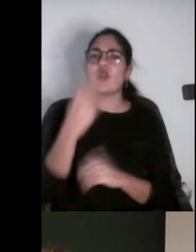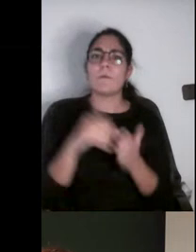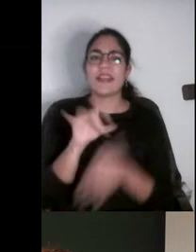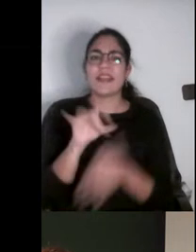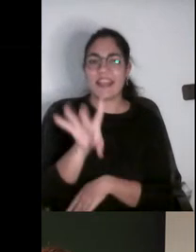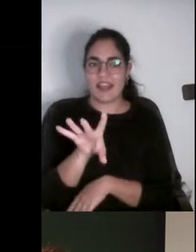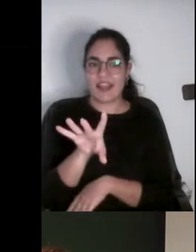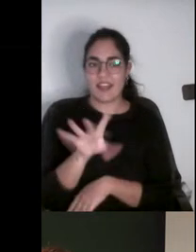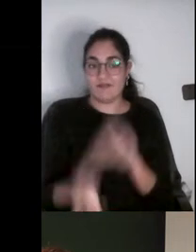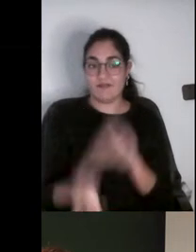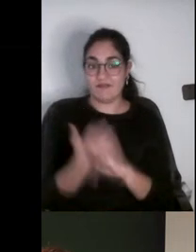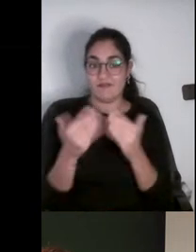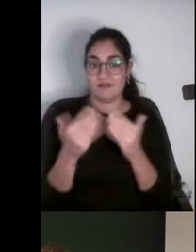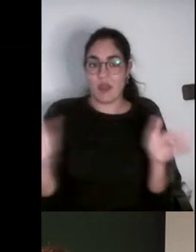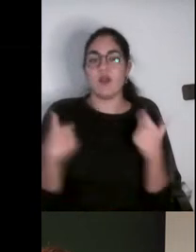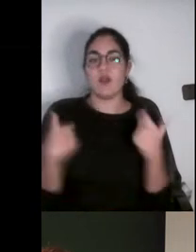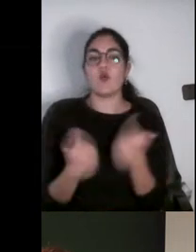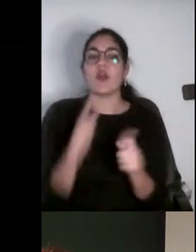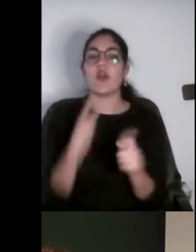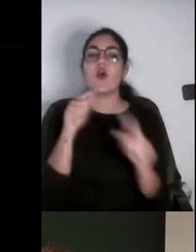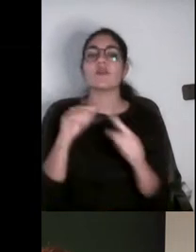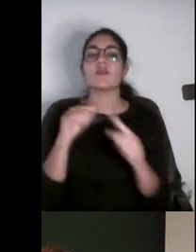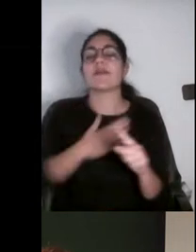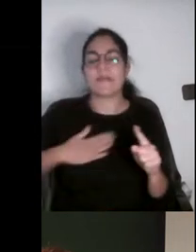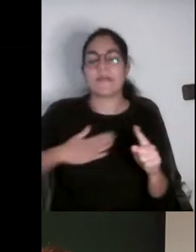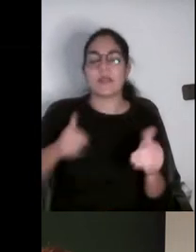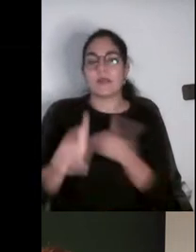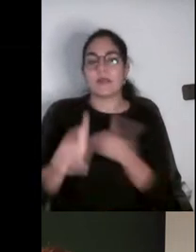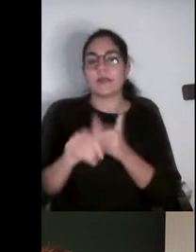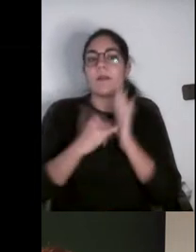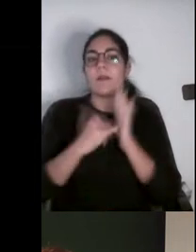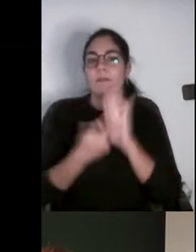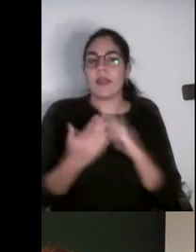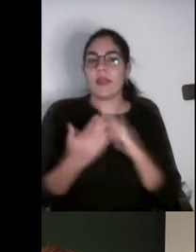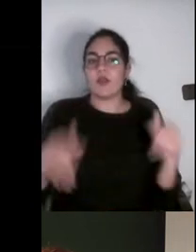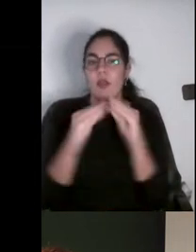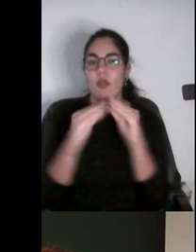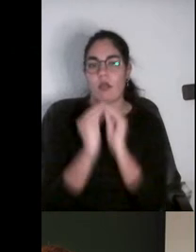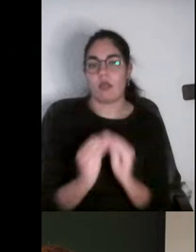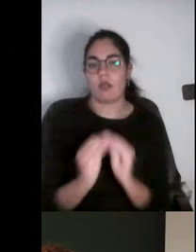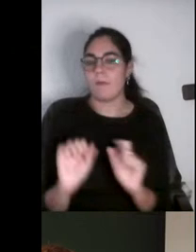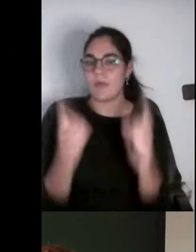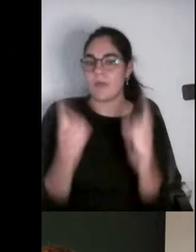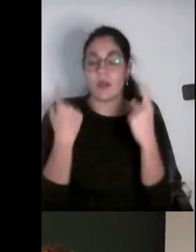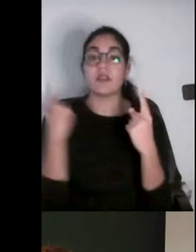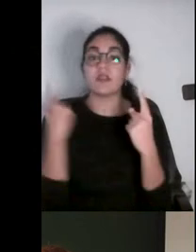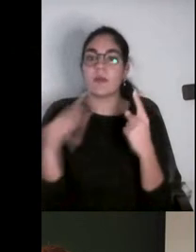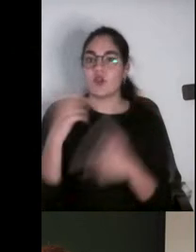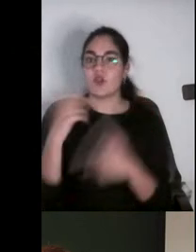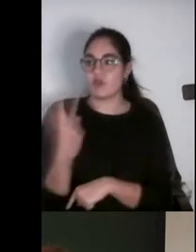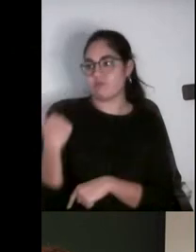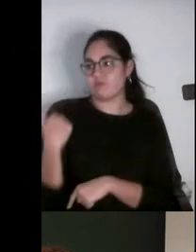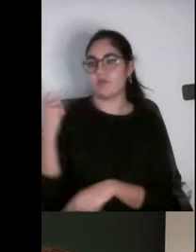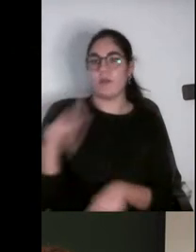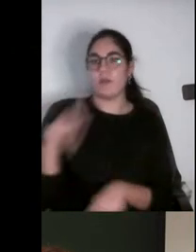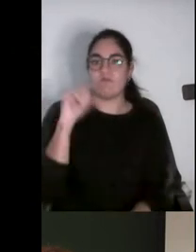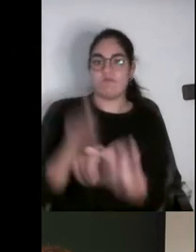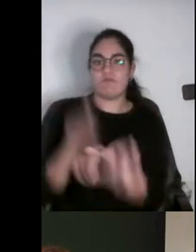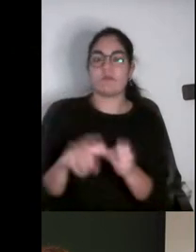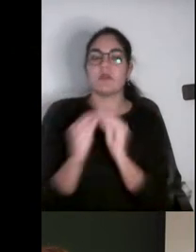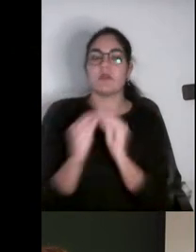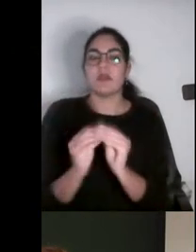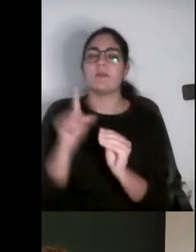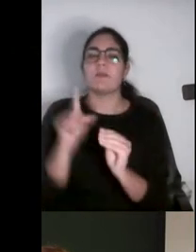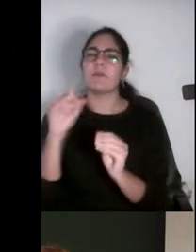con el objetivo de realizar el primer plan de igualdad de la Universidad de Rey Juan Carlos. En ese cometido estuvimos y, con un diagnóstico previo,